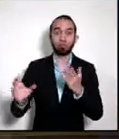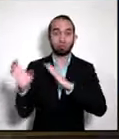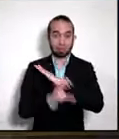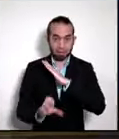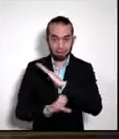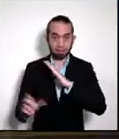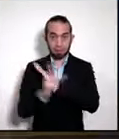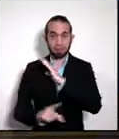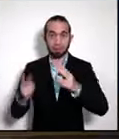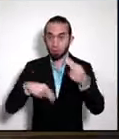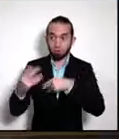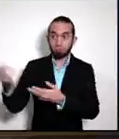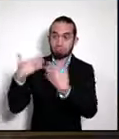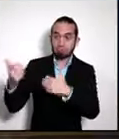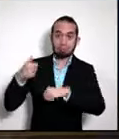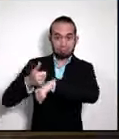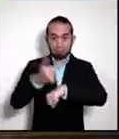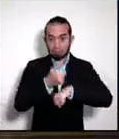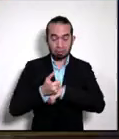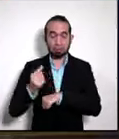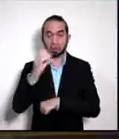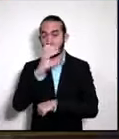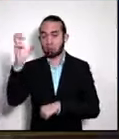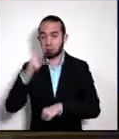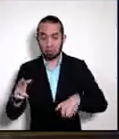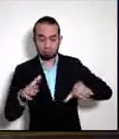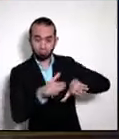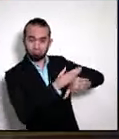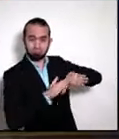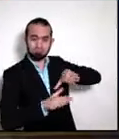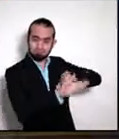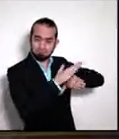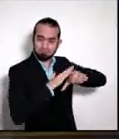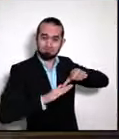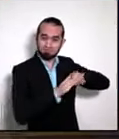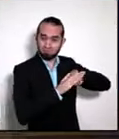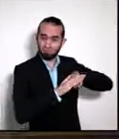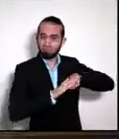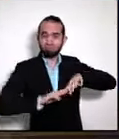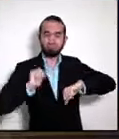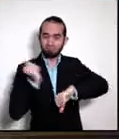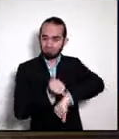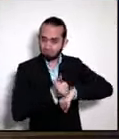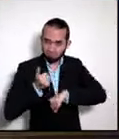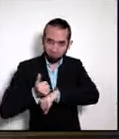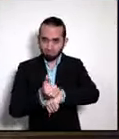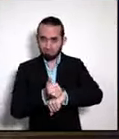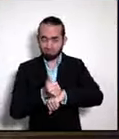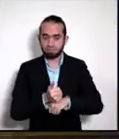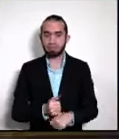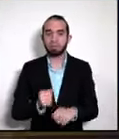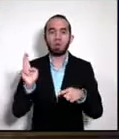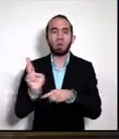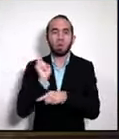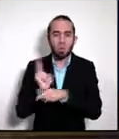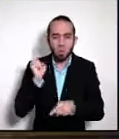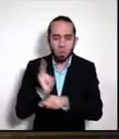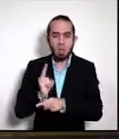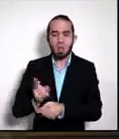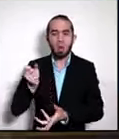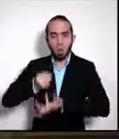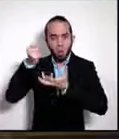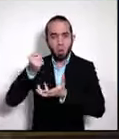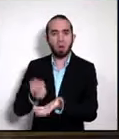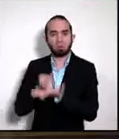en cada rincón del territorio nacional, haciendo uso y maximizando los recursos y